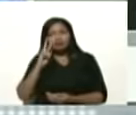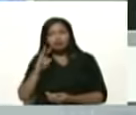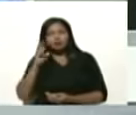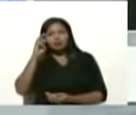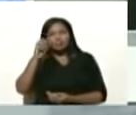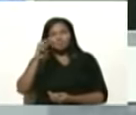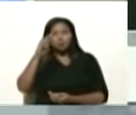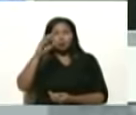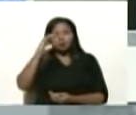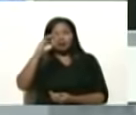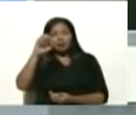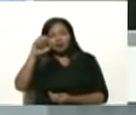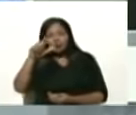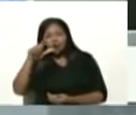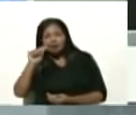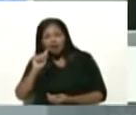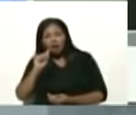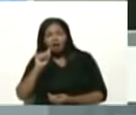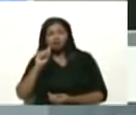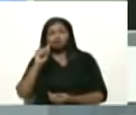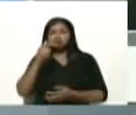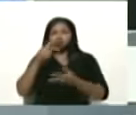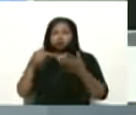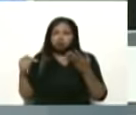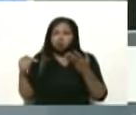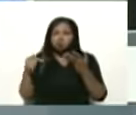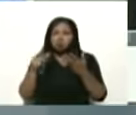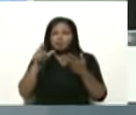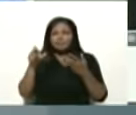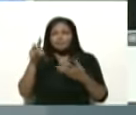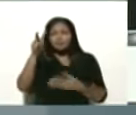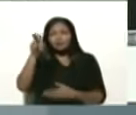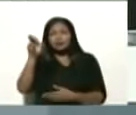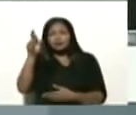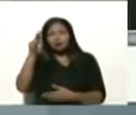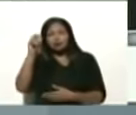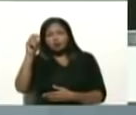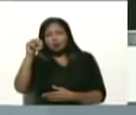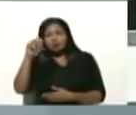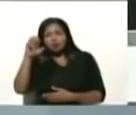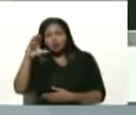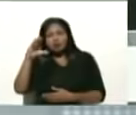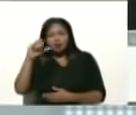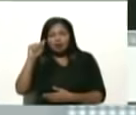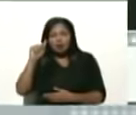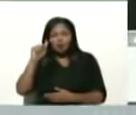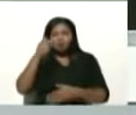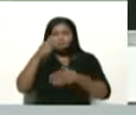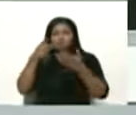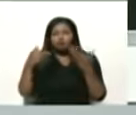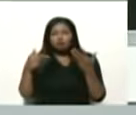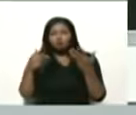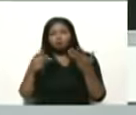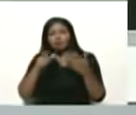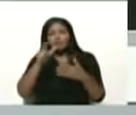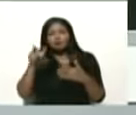Zambrano, por aquí está Verónica Zapata, Chunaid Camacaro,